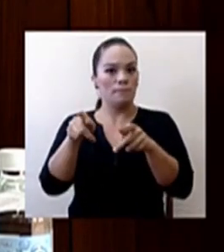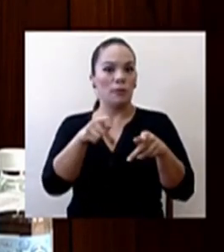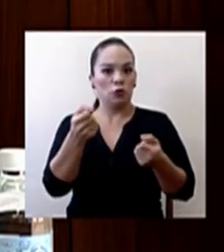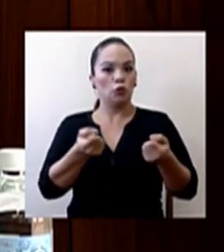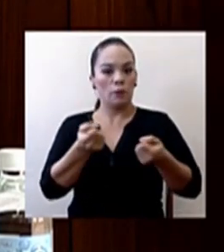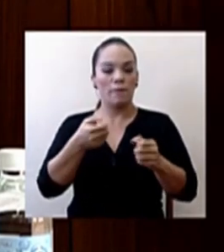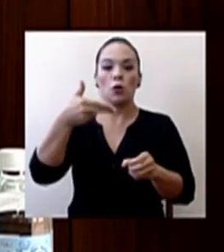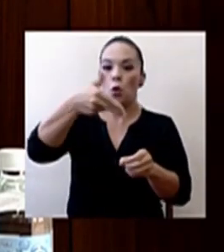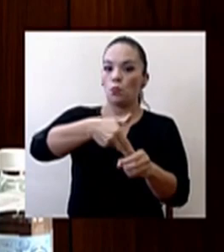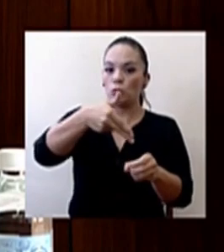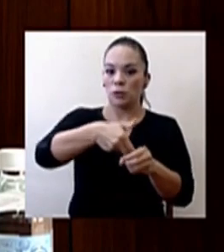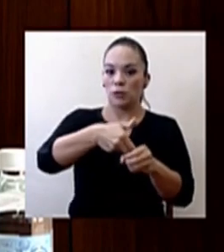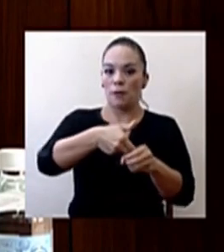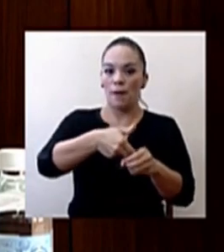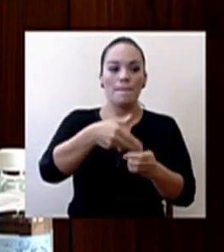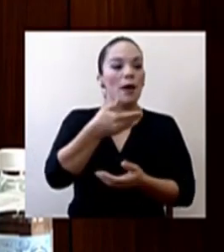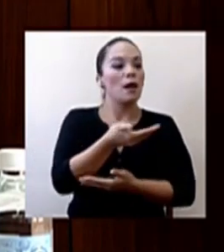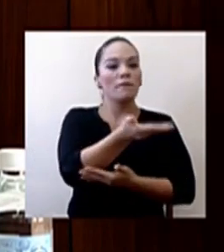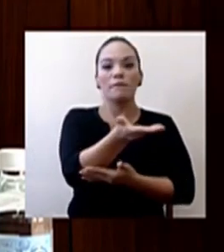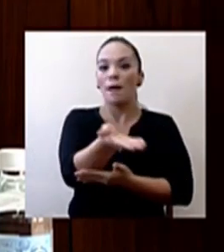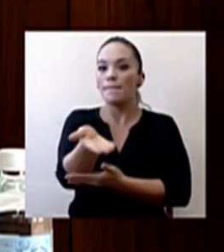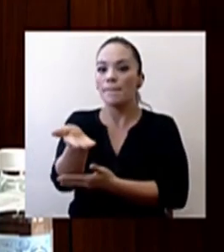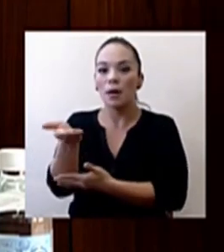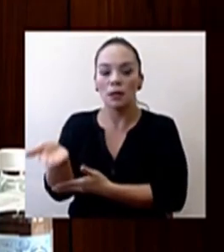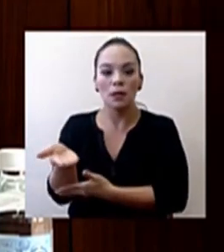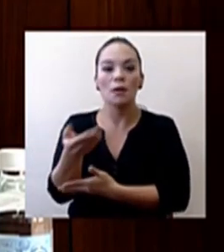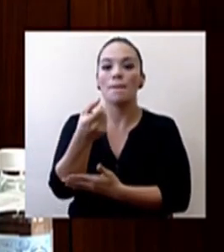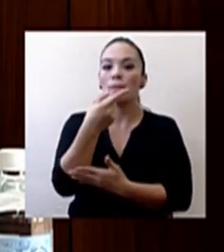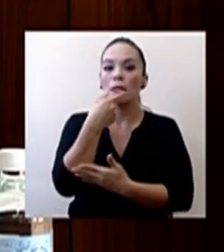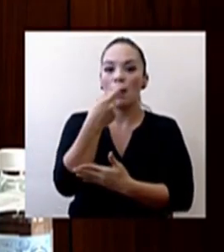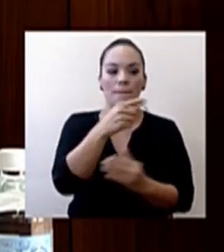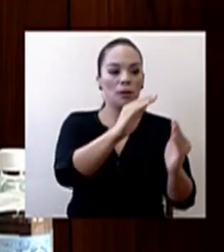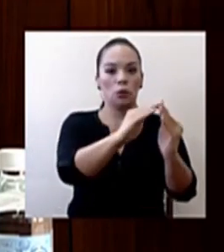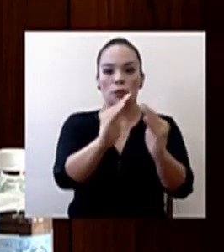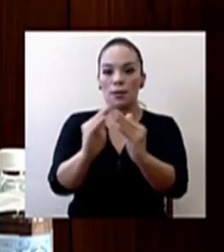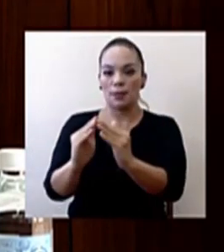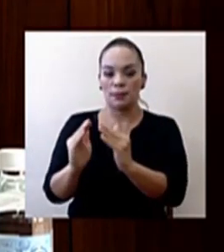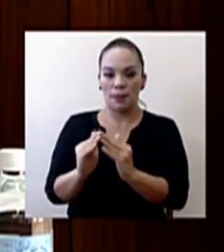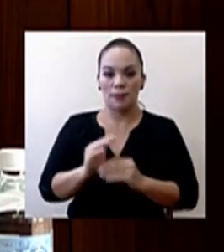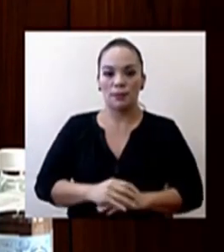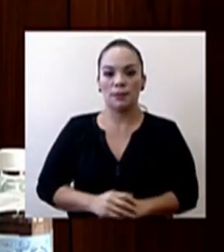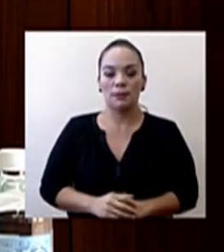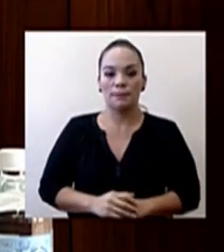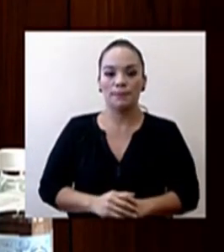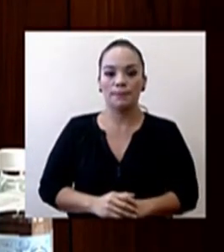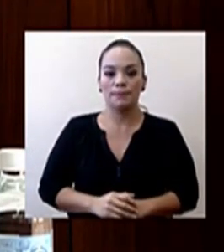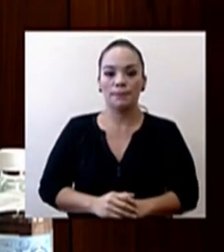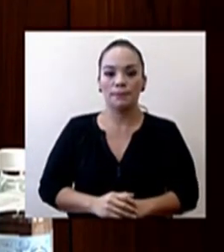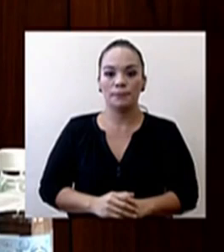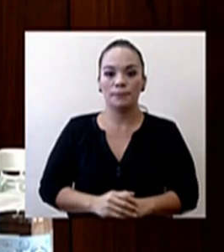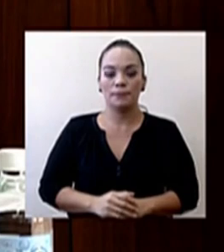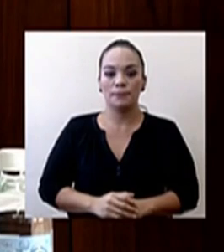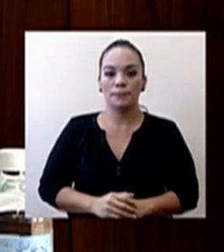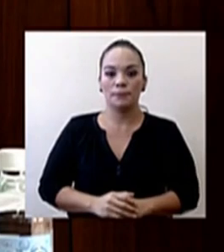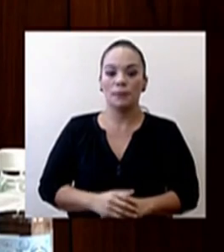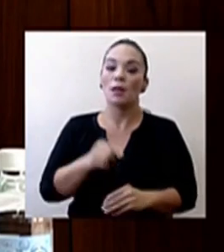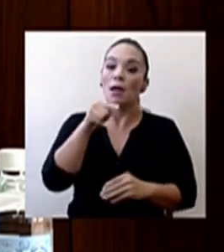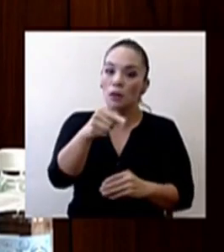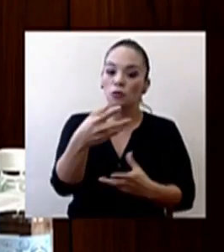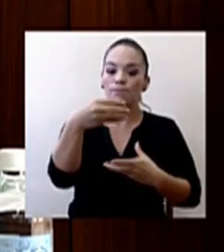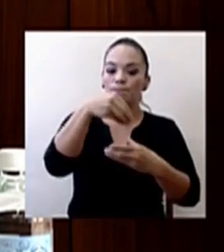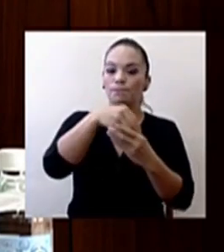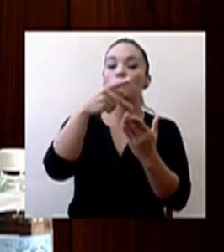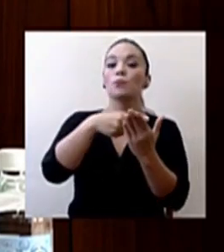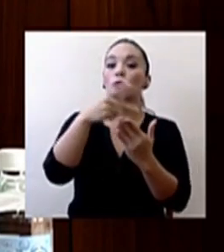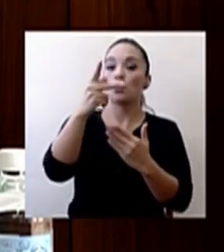incluido para repartir medicamentos a domicilio. Todo esto está bajo el programa donde se